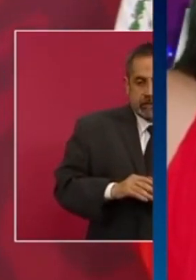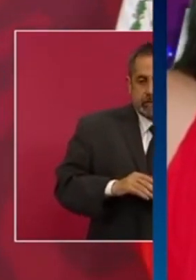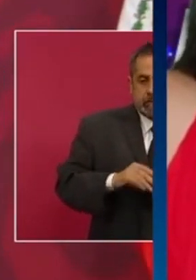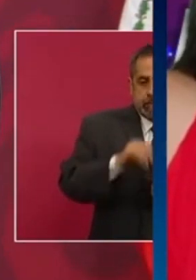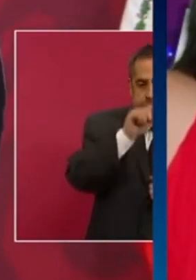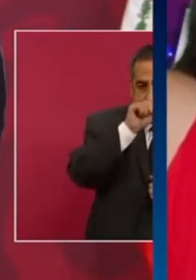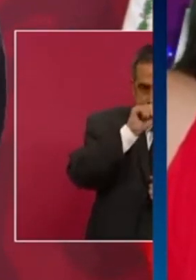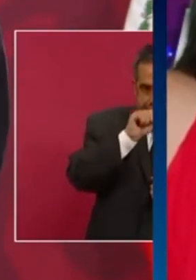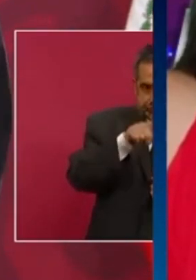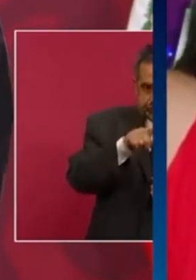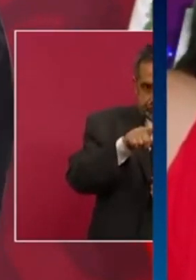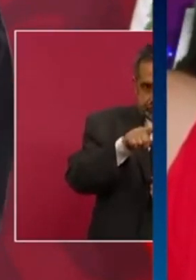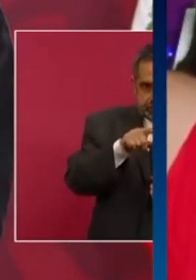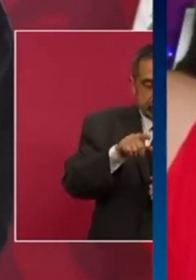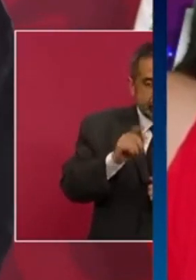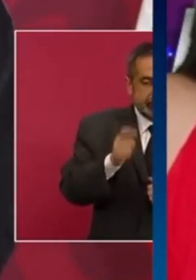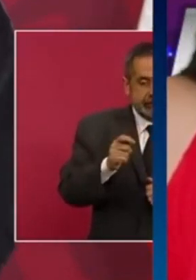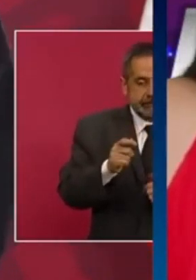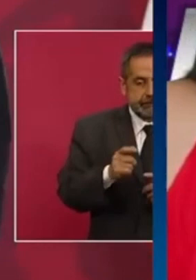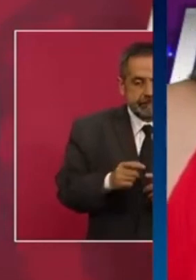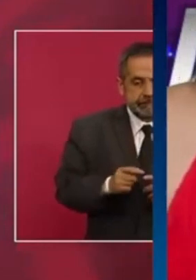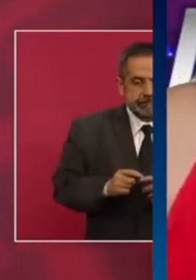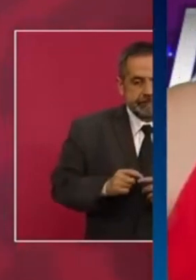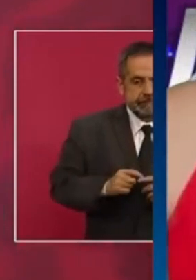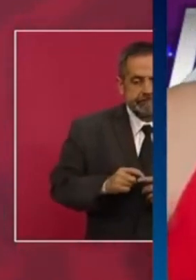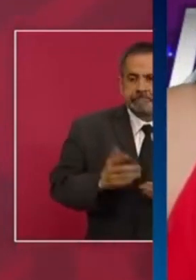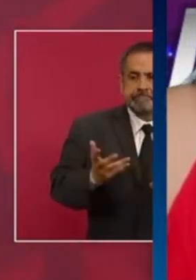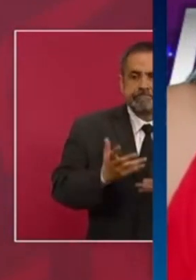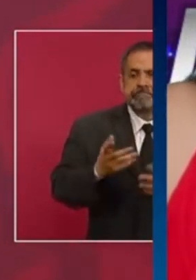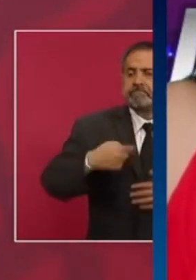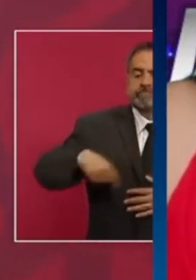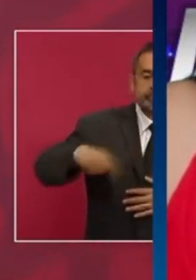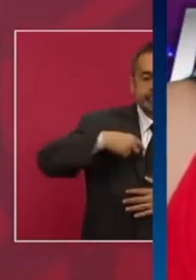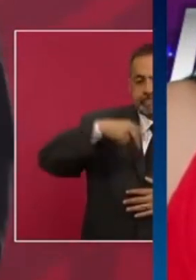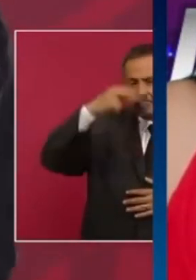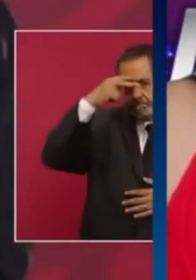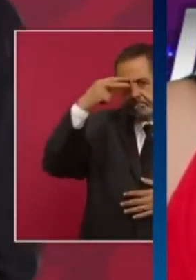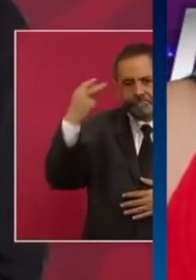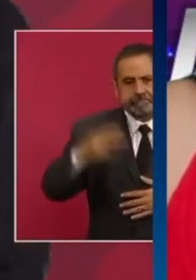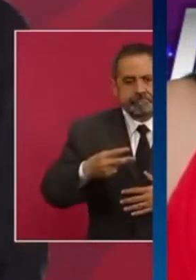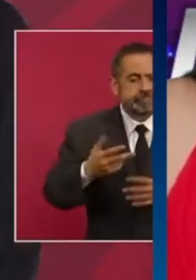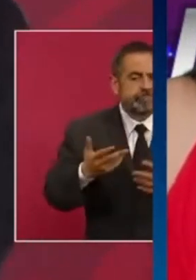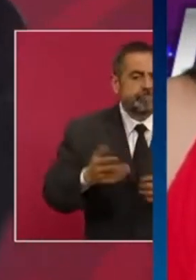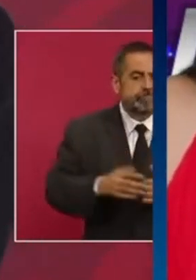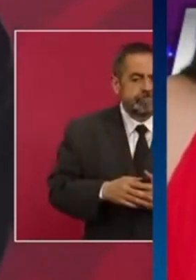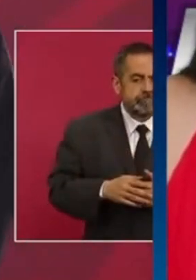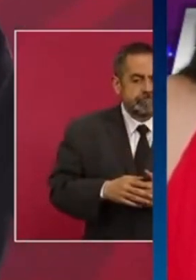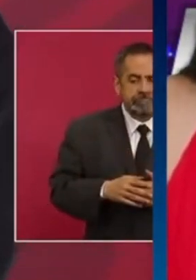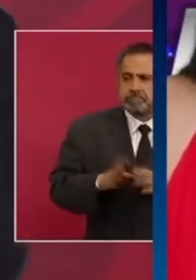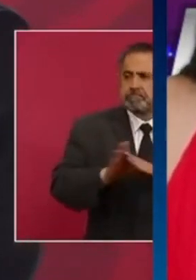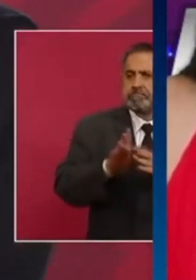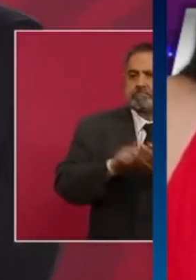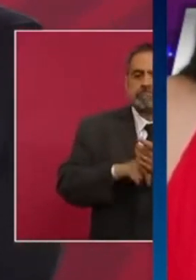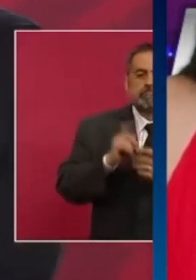¿qué vamos a hacer los mexicanos frente